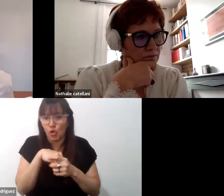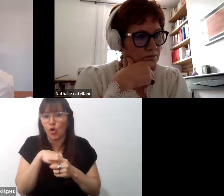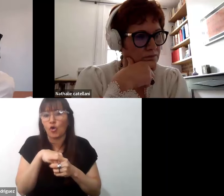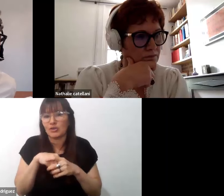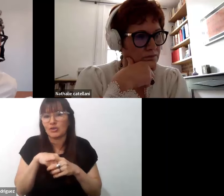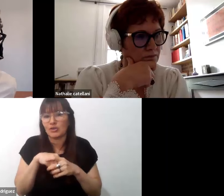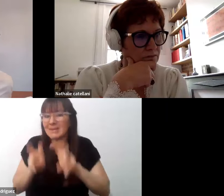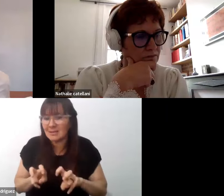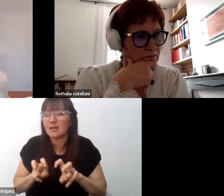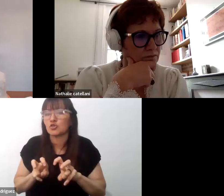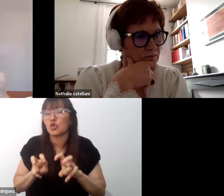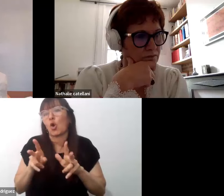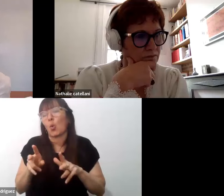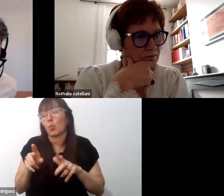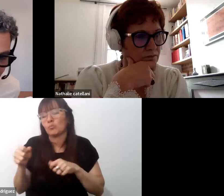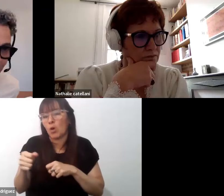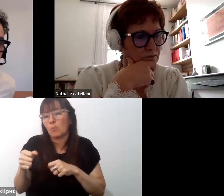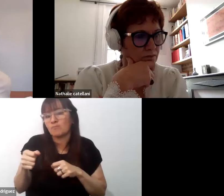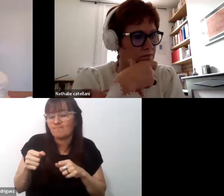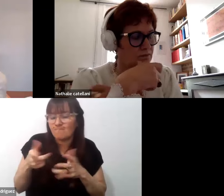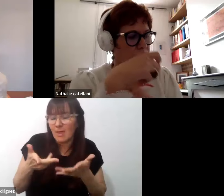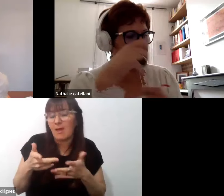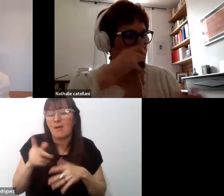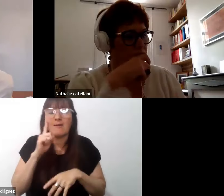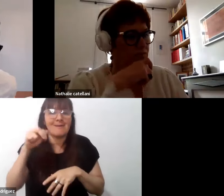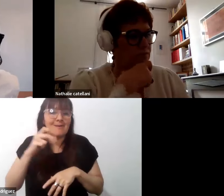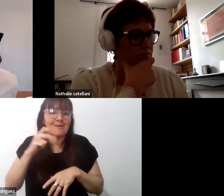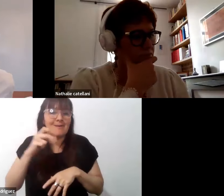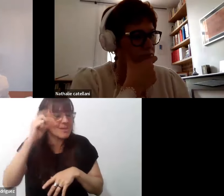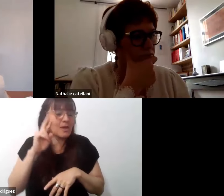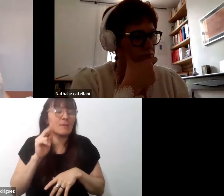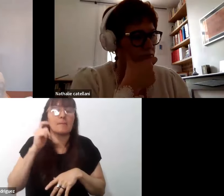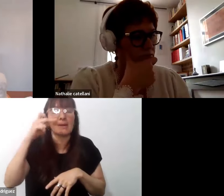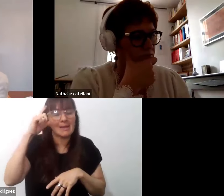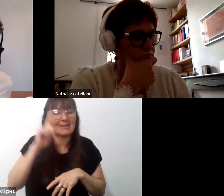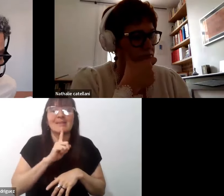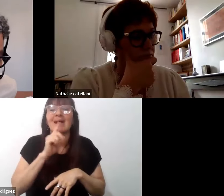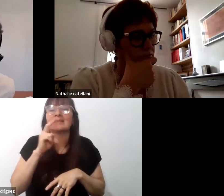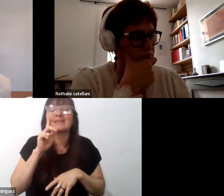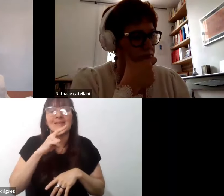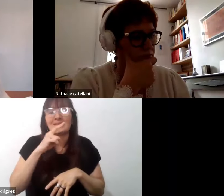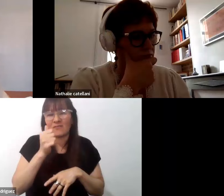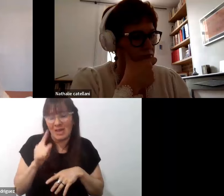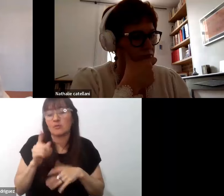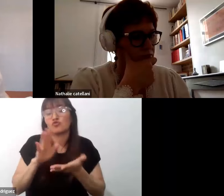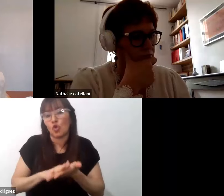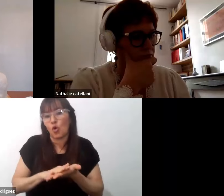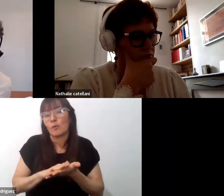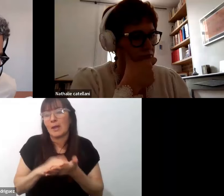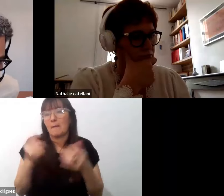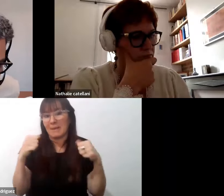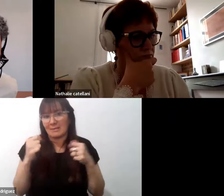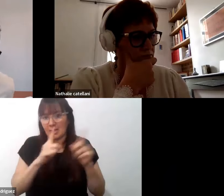cualitativa, interpretativa, etnográfica, ¿no? Sobre las prácticas docentes, sobre la